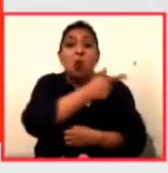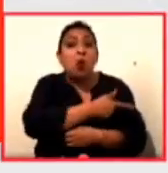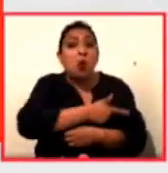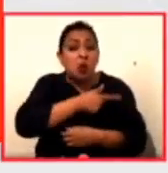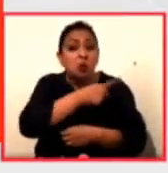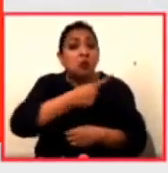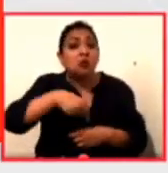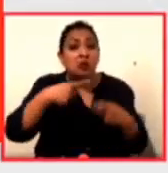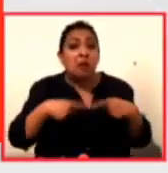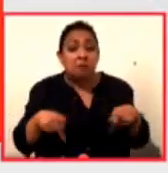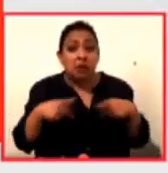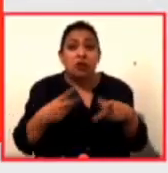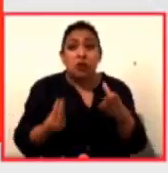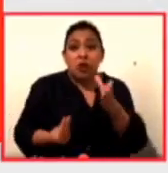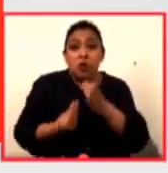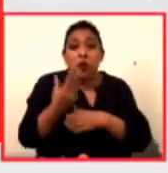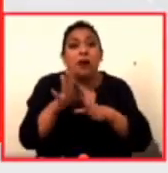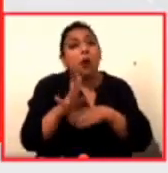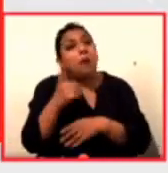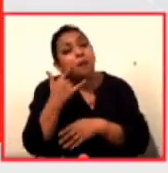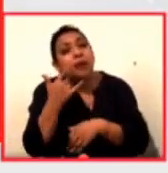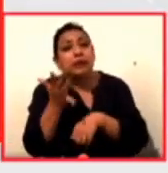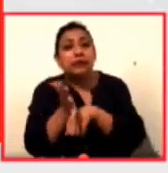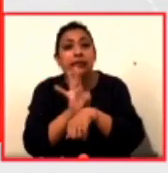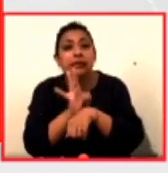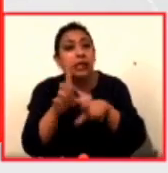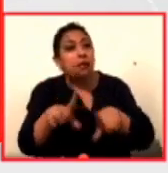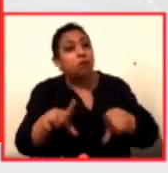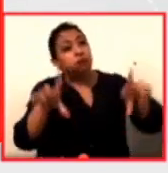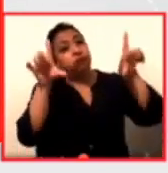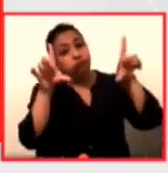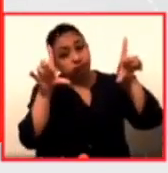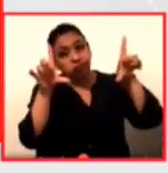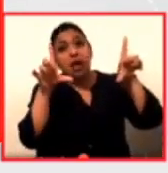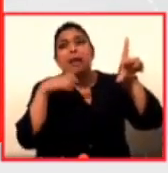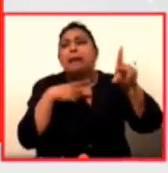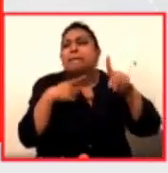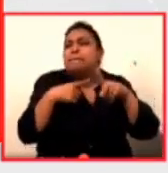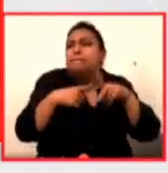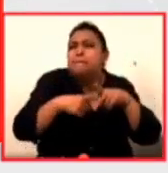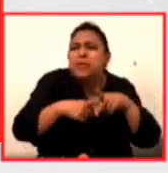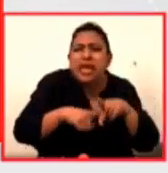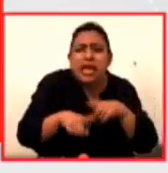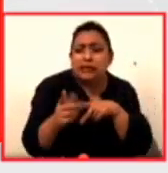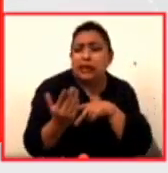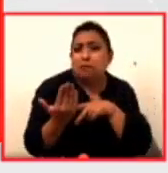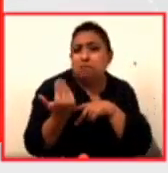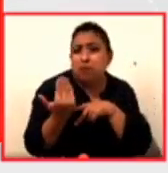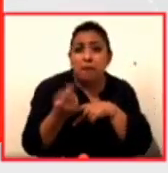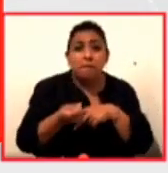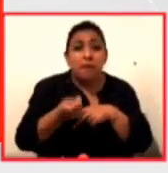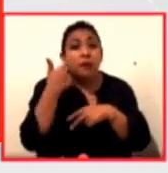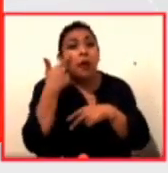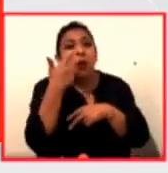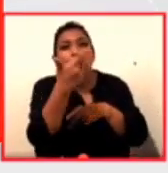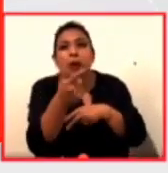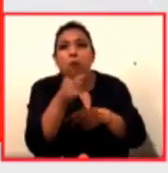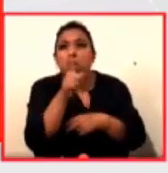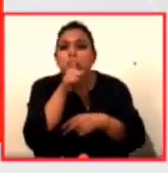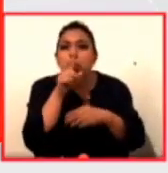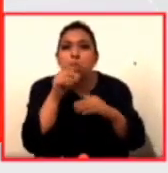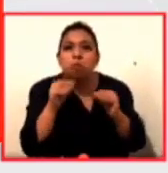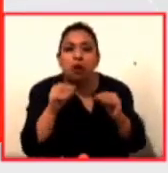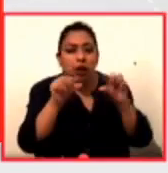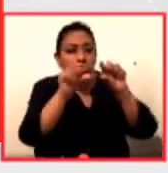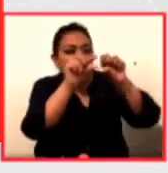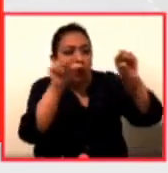la gente. Esta nueva manera de disfrutar del cine recién ha comenzado a funcionar. La idea es mostrar primero versiones mudas con subtítulos